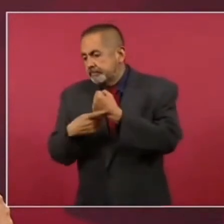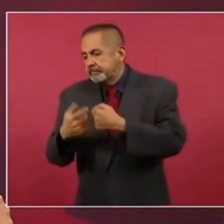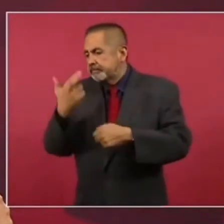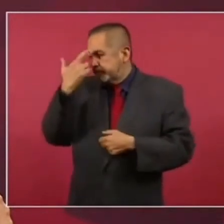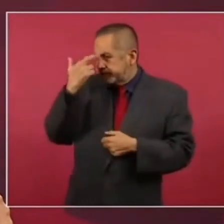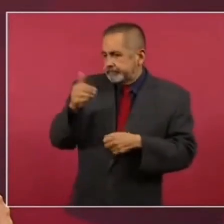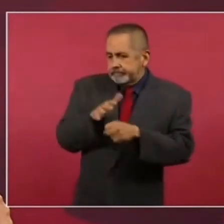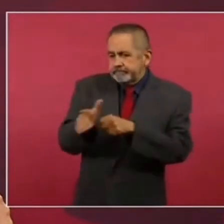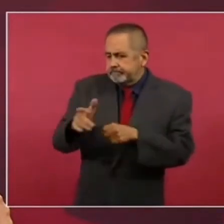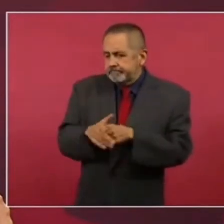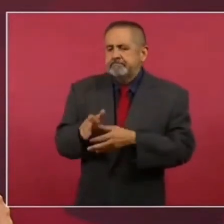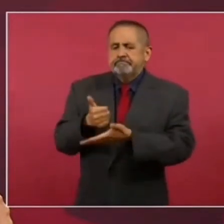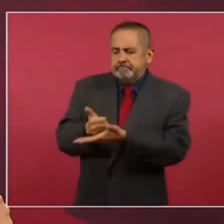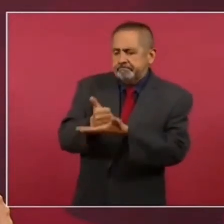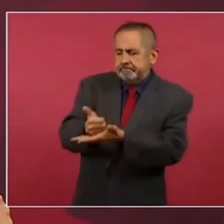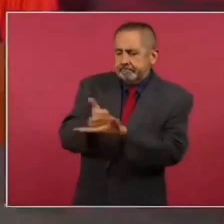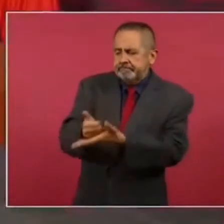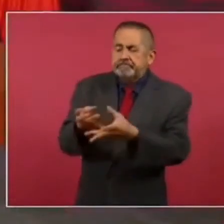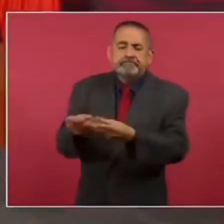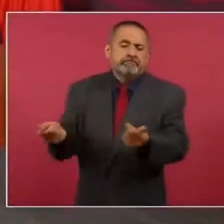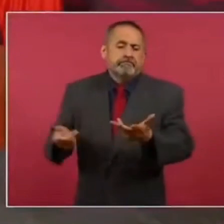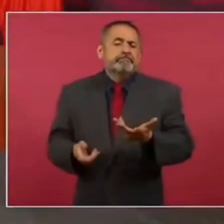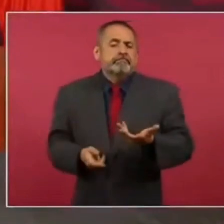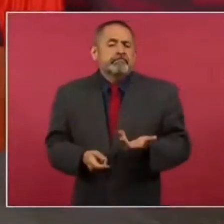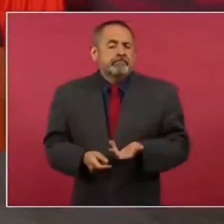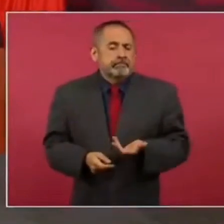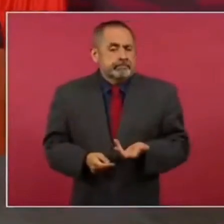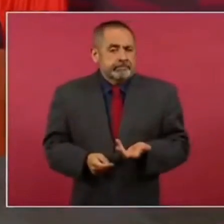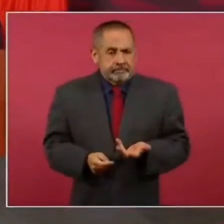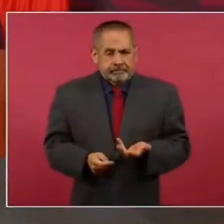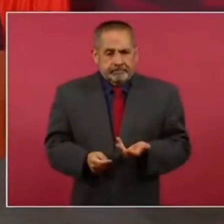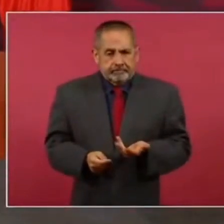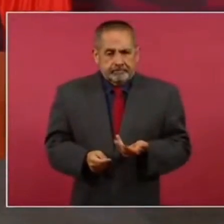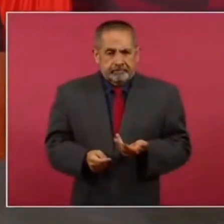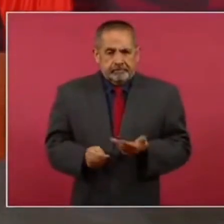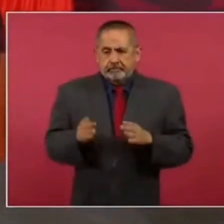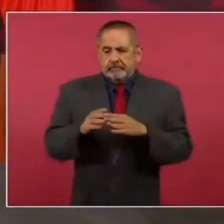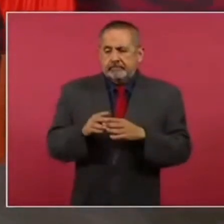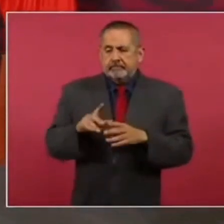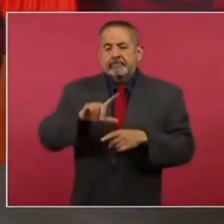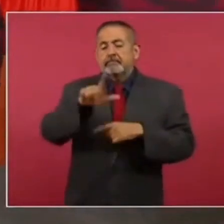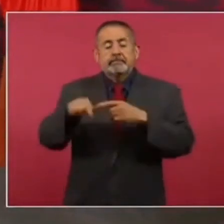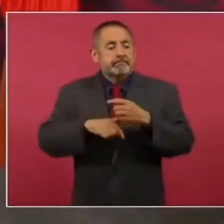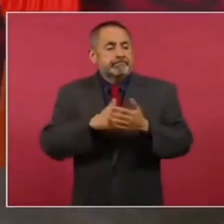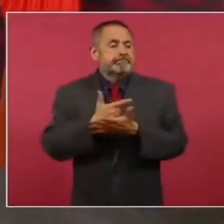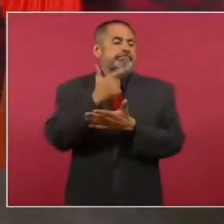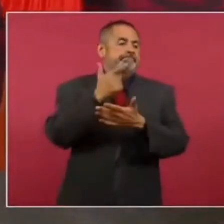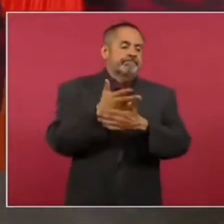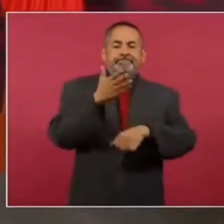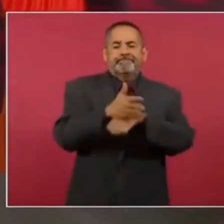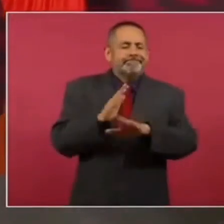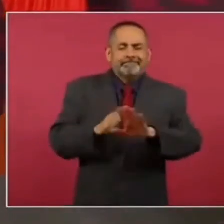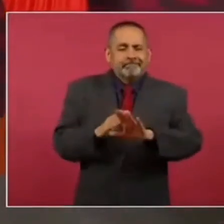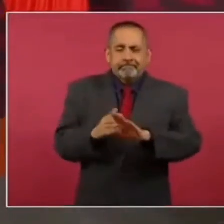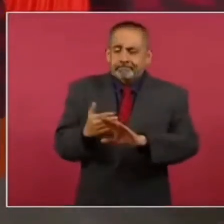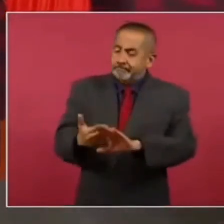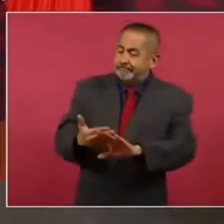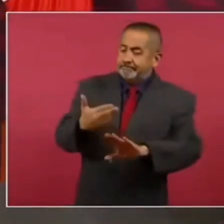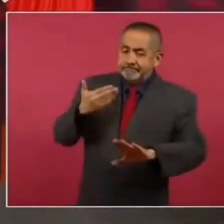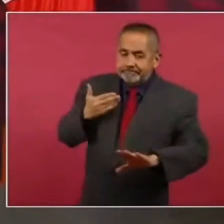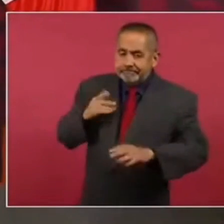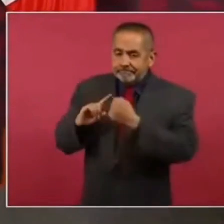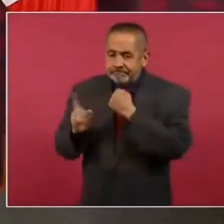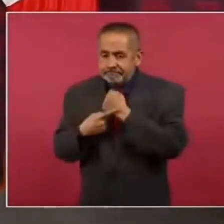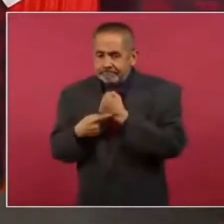causas, no sólo efectos. Si